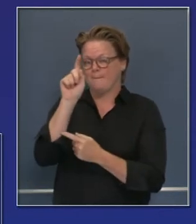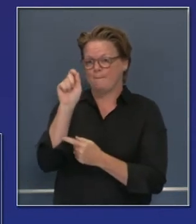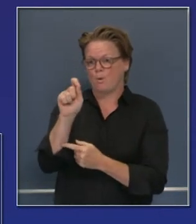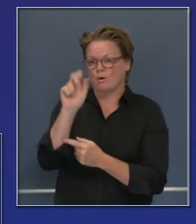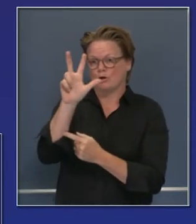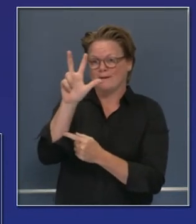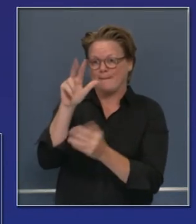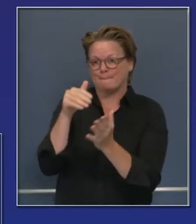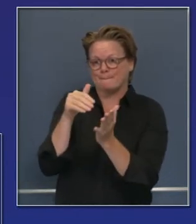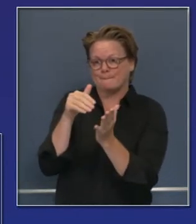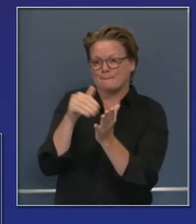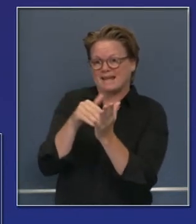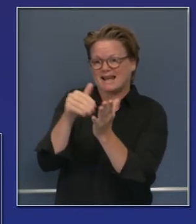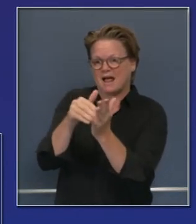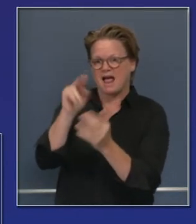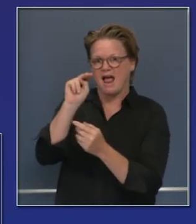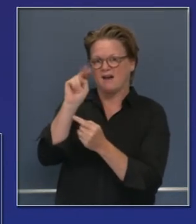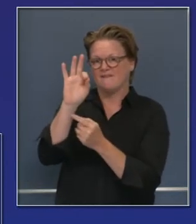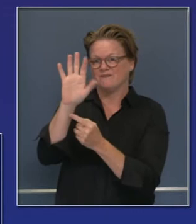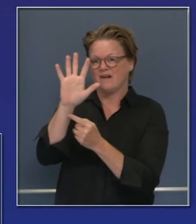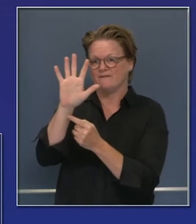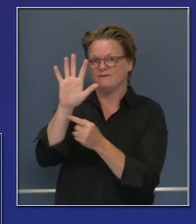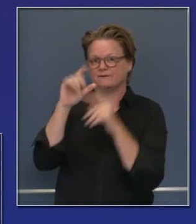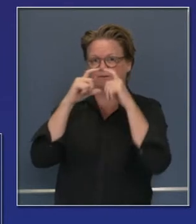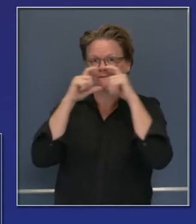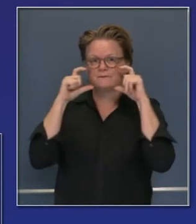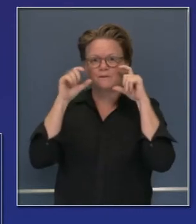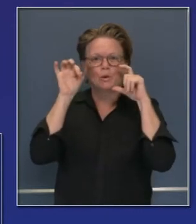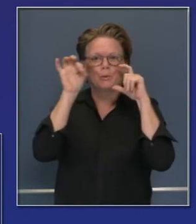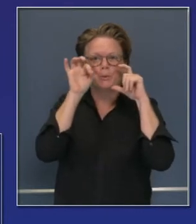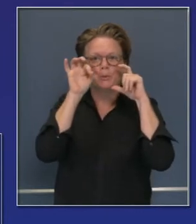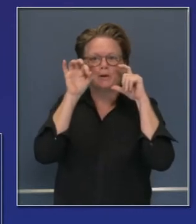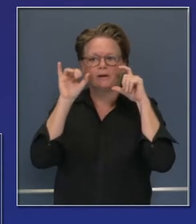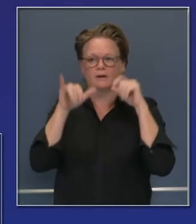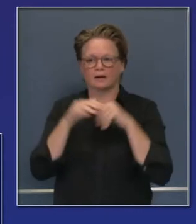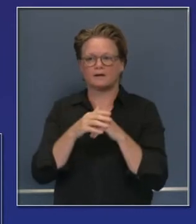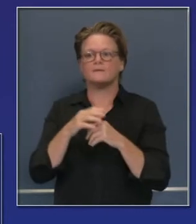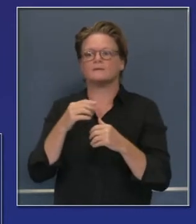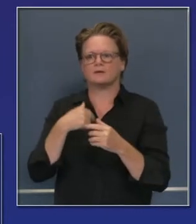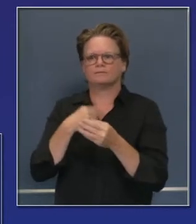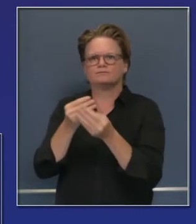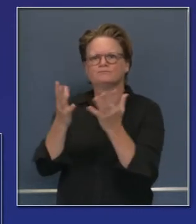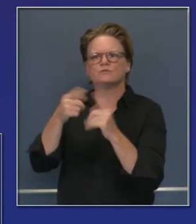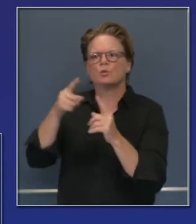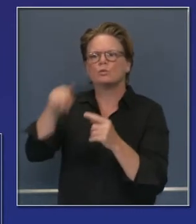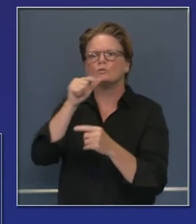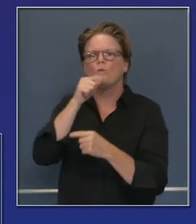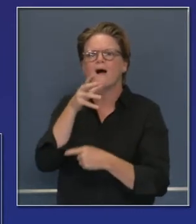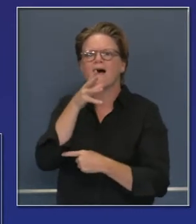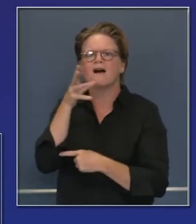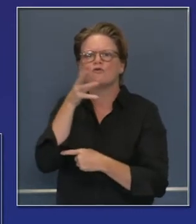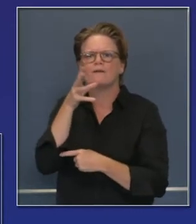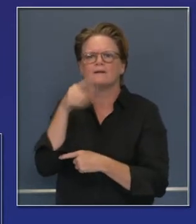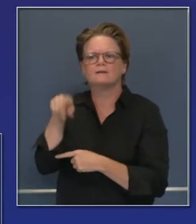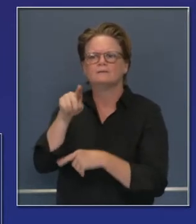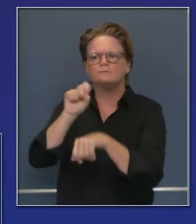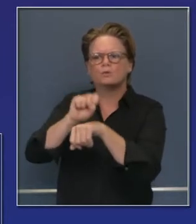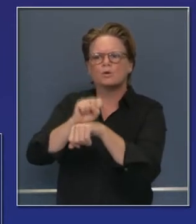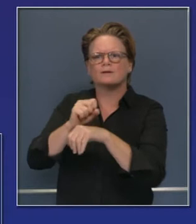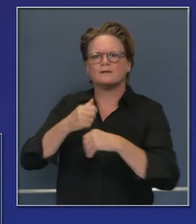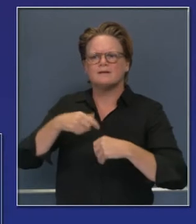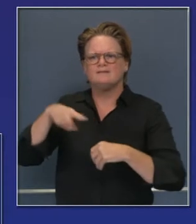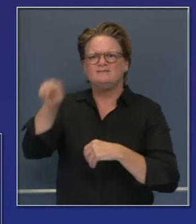de máscaras N95 a nuestros comisionados en todo el estado de California y eso es